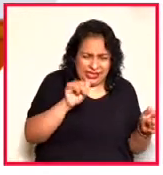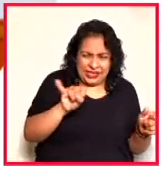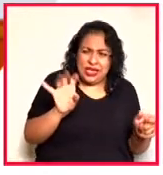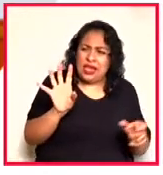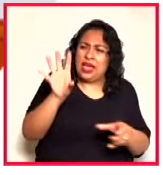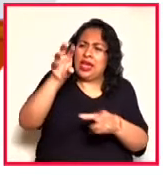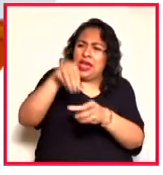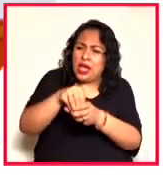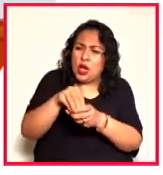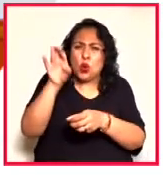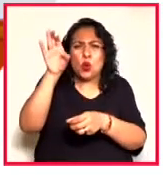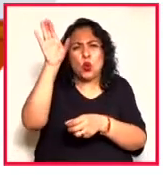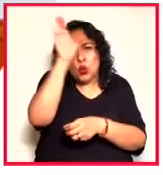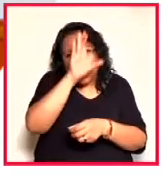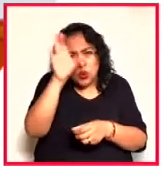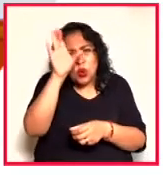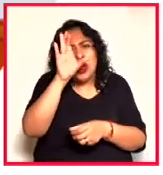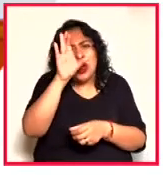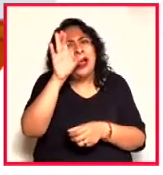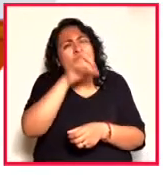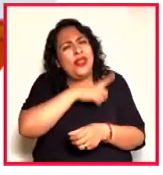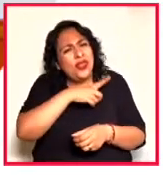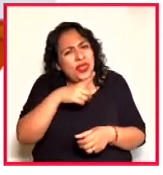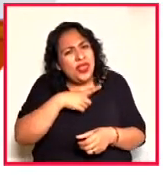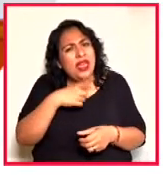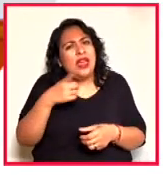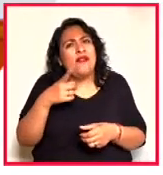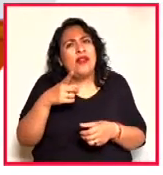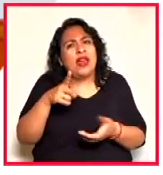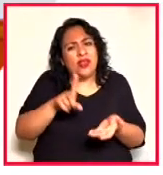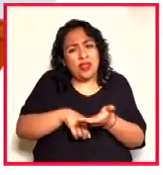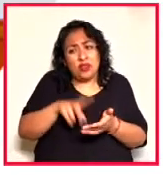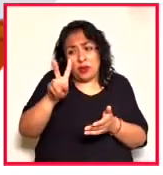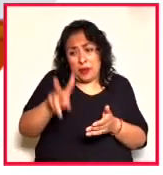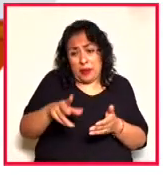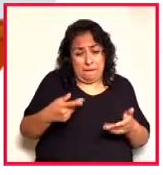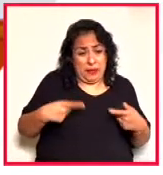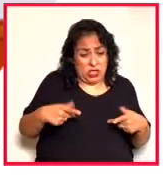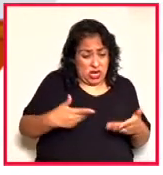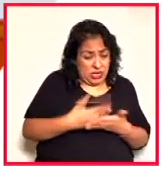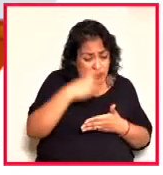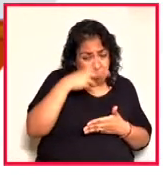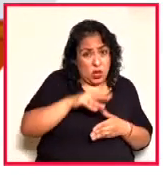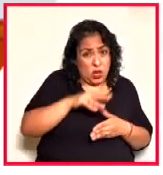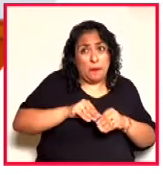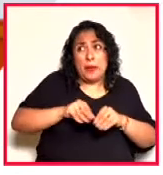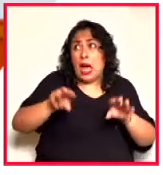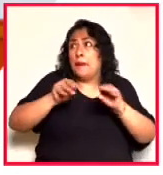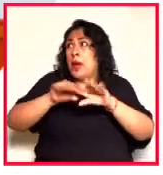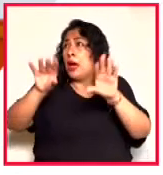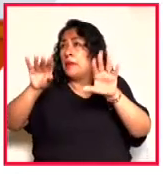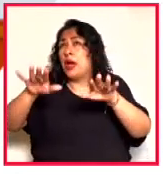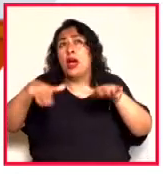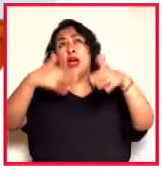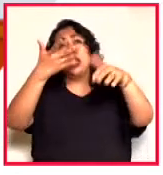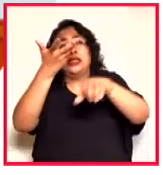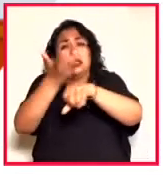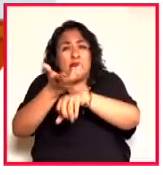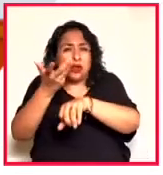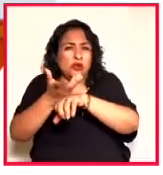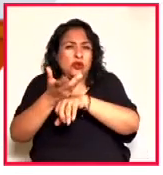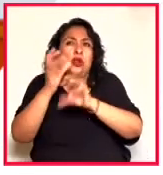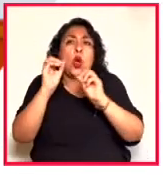cultural que debe provenir de la diáspora tan extensa que hay de los mexicanos en Estados Unidos y de los